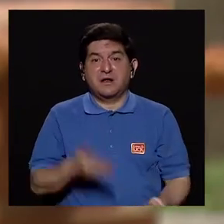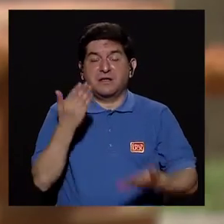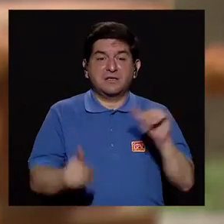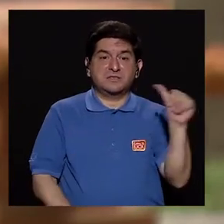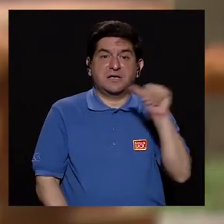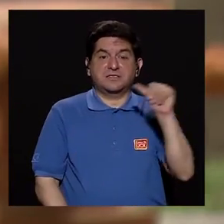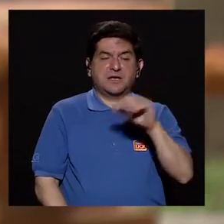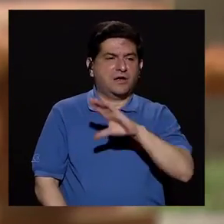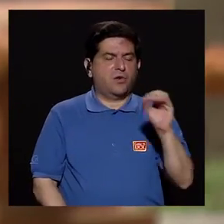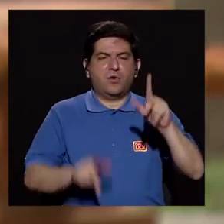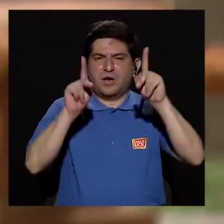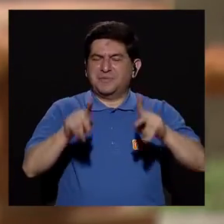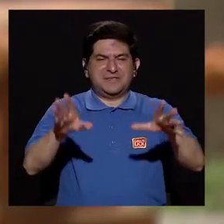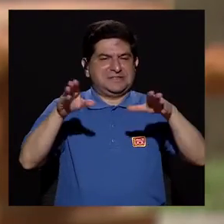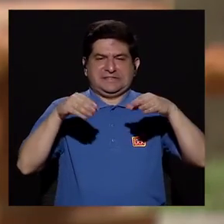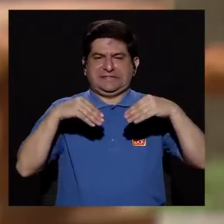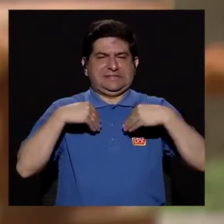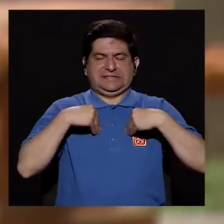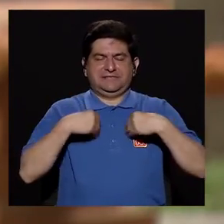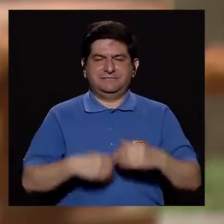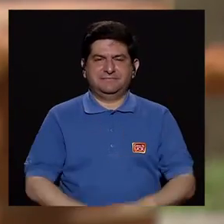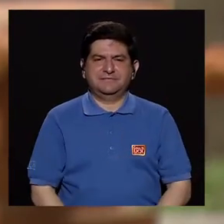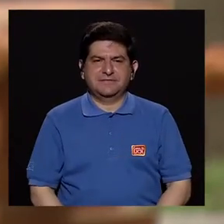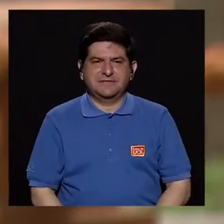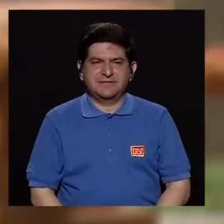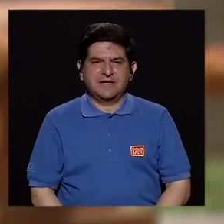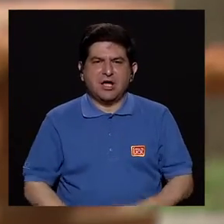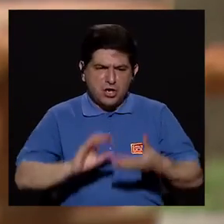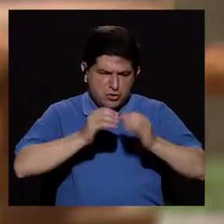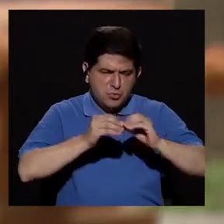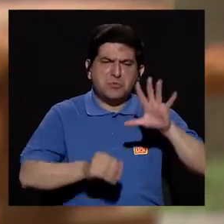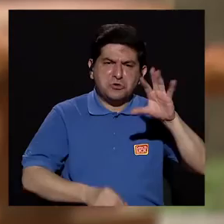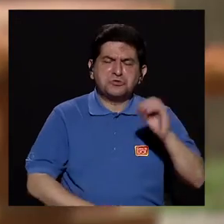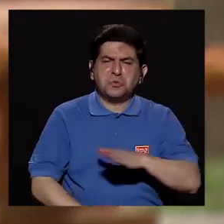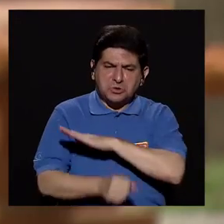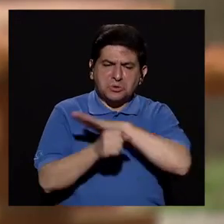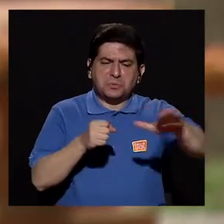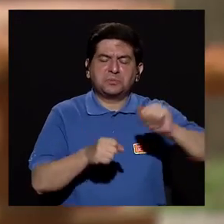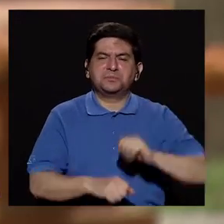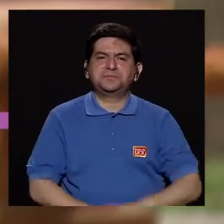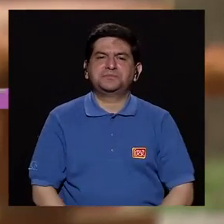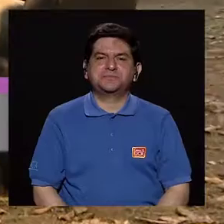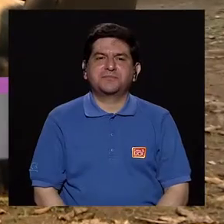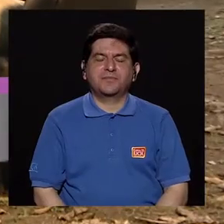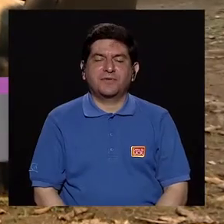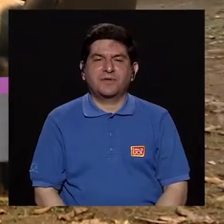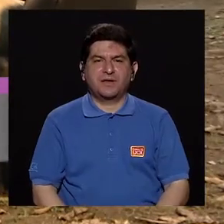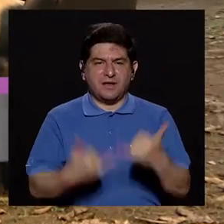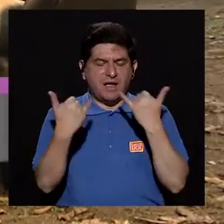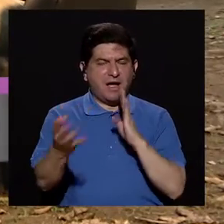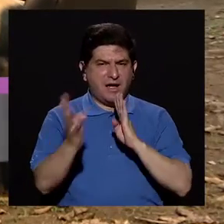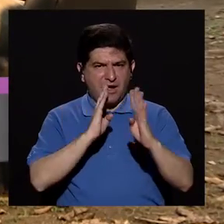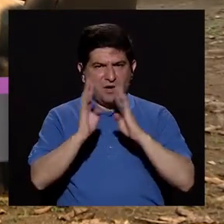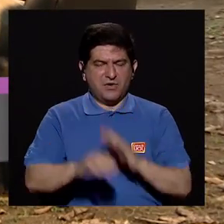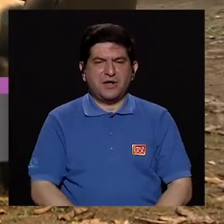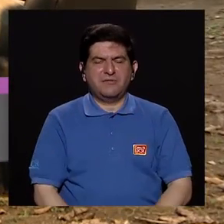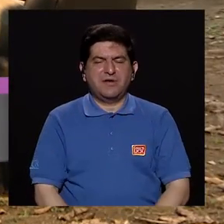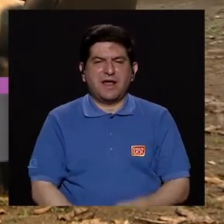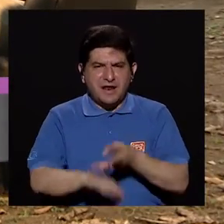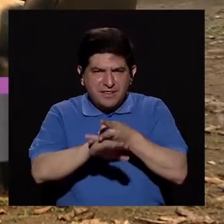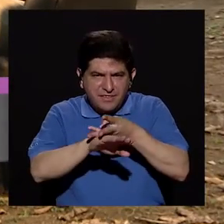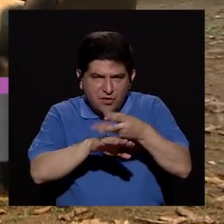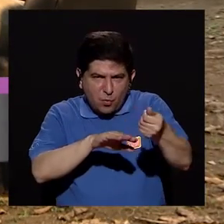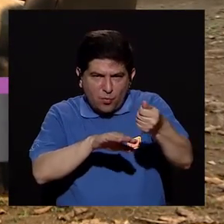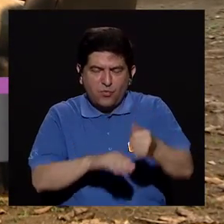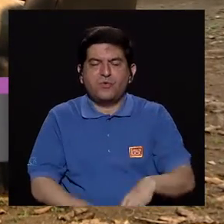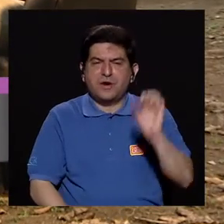alérgicas y más intolerantes. Entonces, un factor 50 es suficiente. Doctora, ahora hablando de la cura,